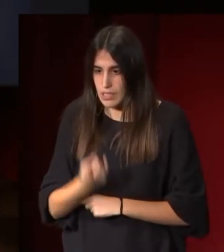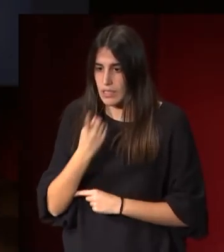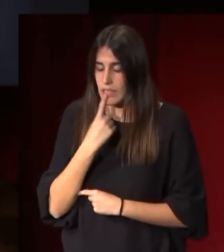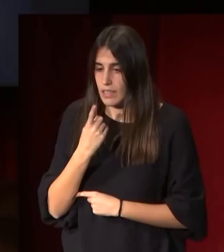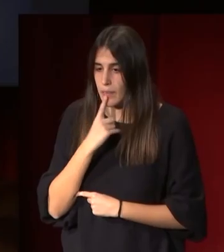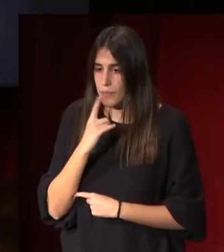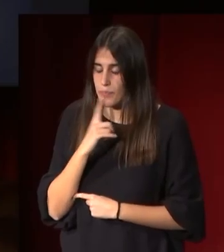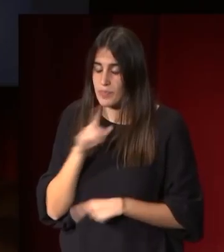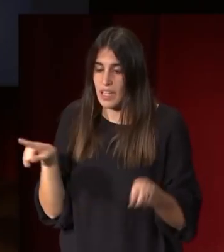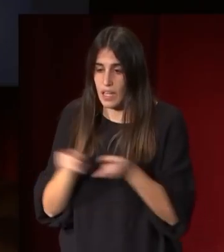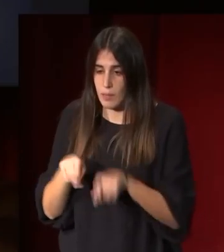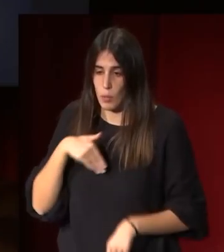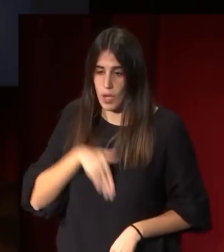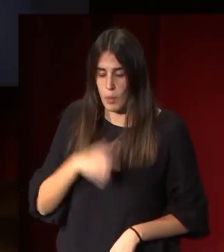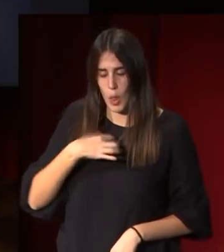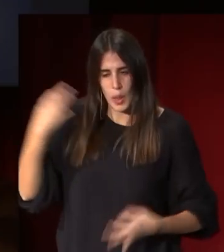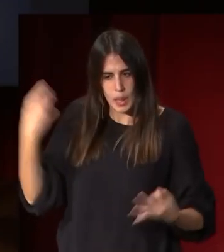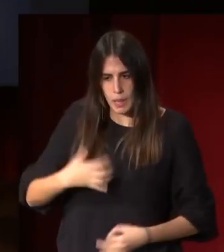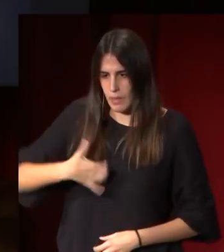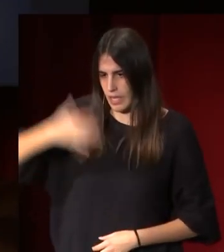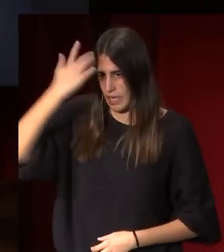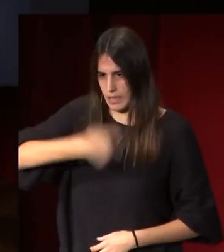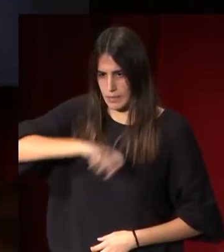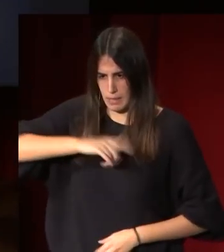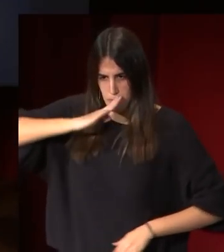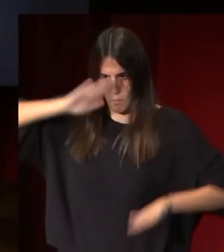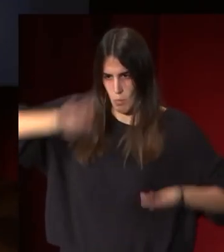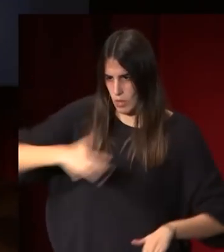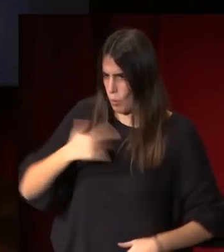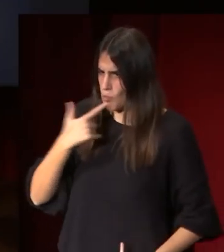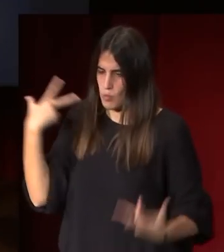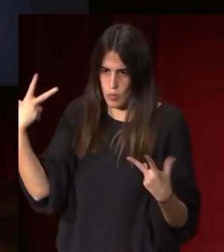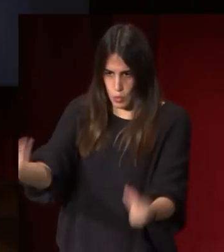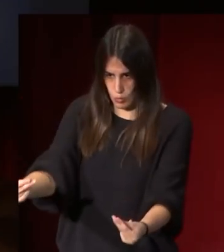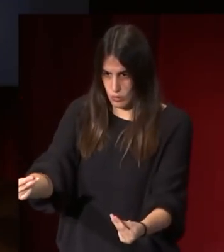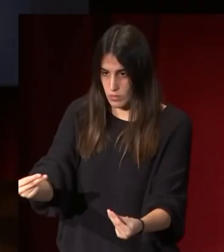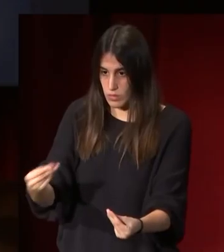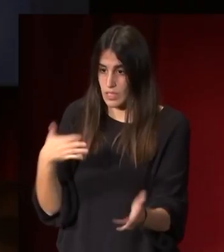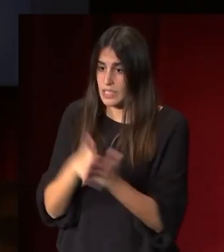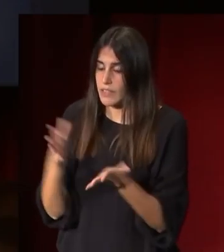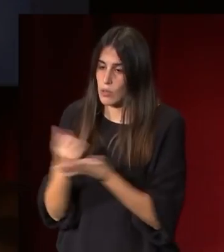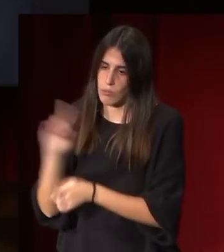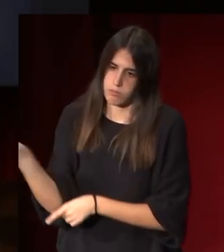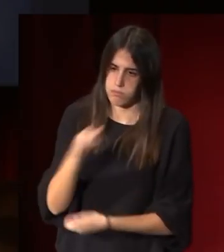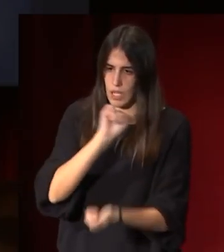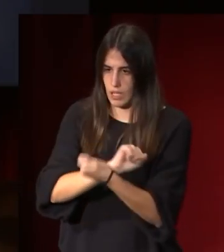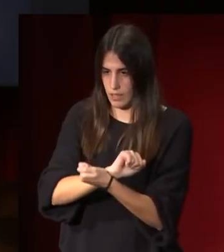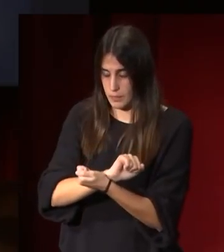Bonaparte como rey de España y todos se niegan de manera que todos son encarcelados